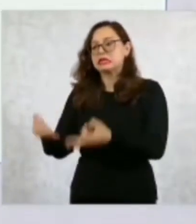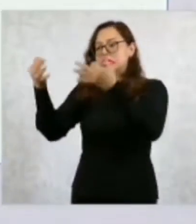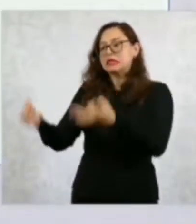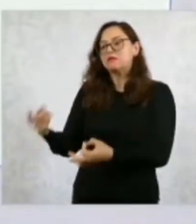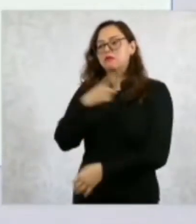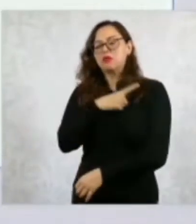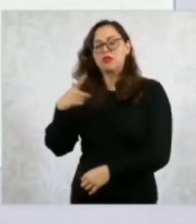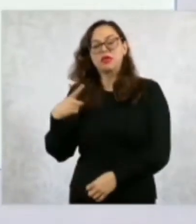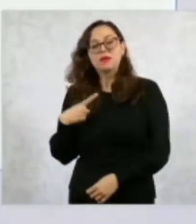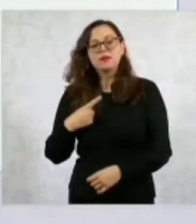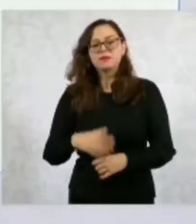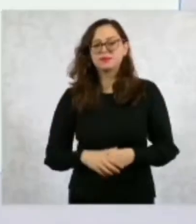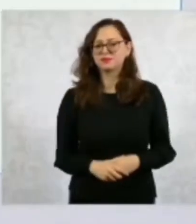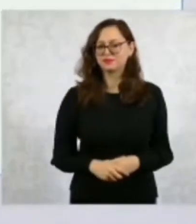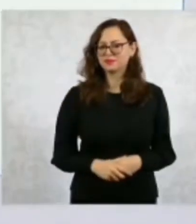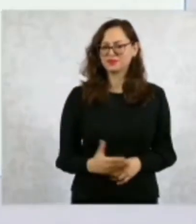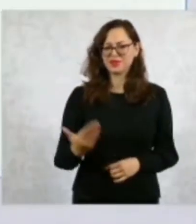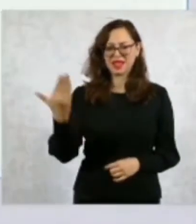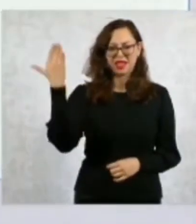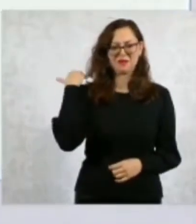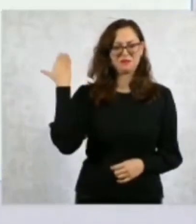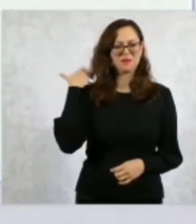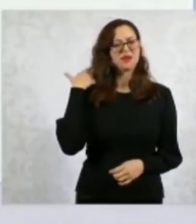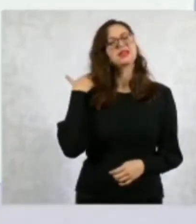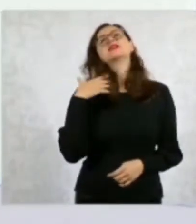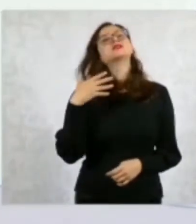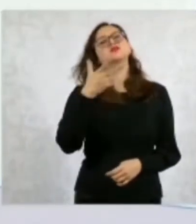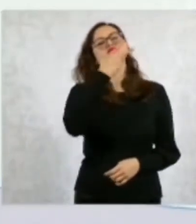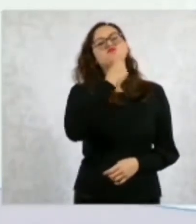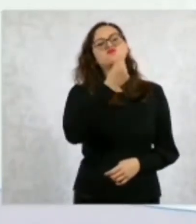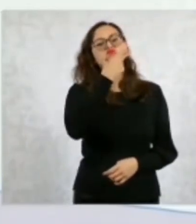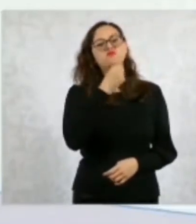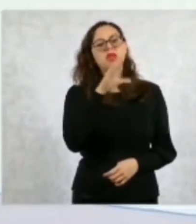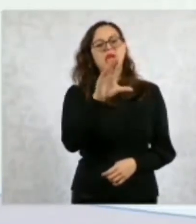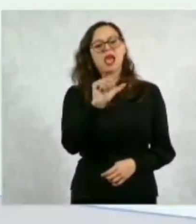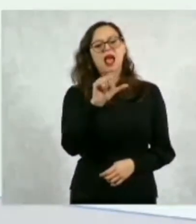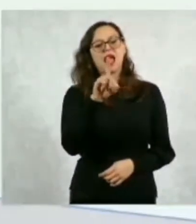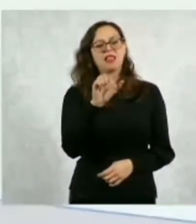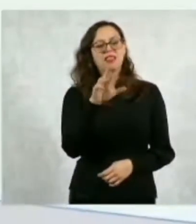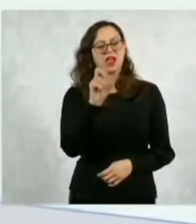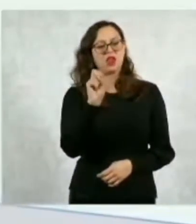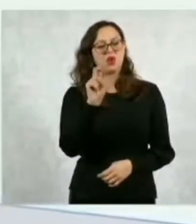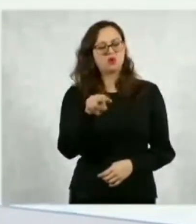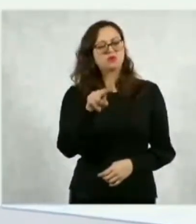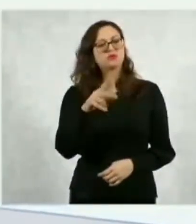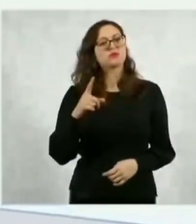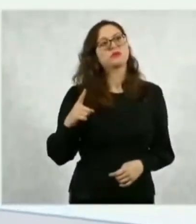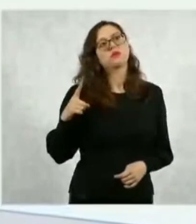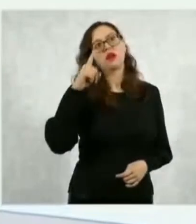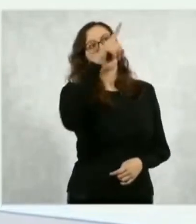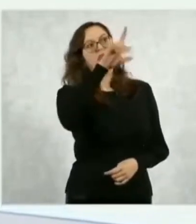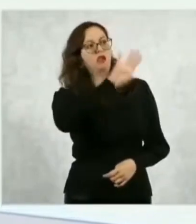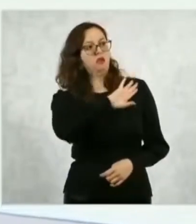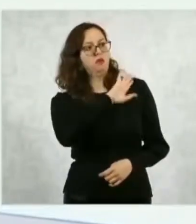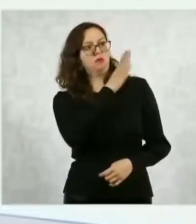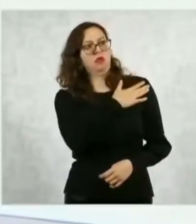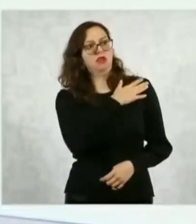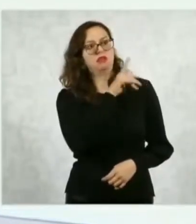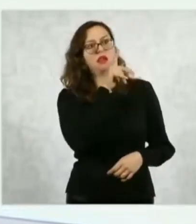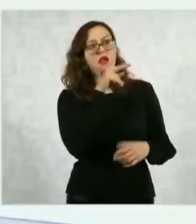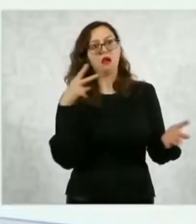en una conferencia que tuvo en España, de que viene el autoritarismo.